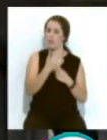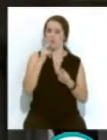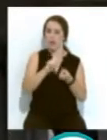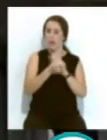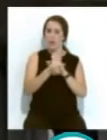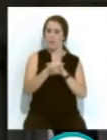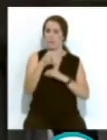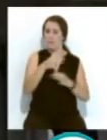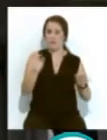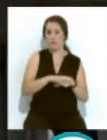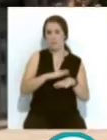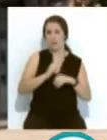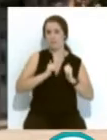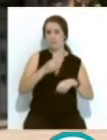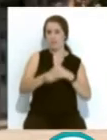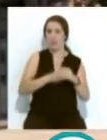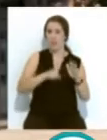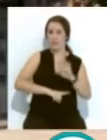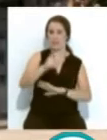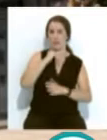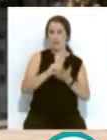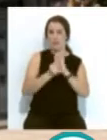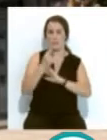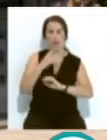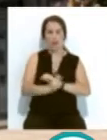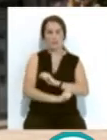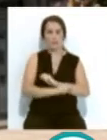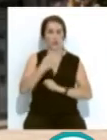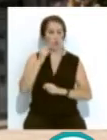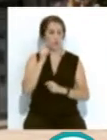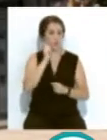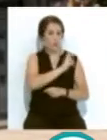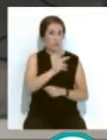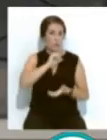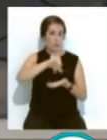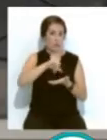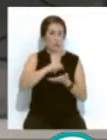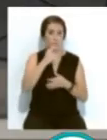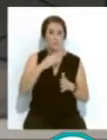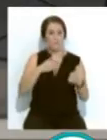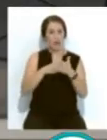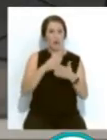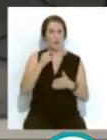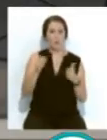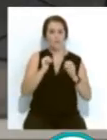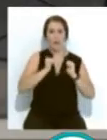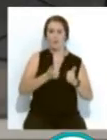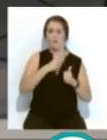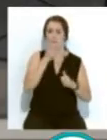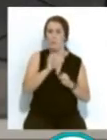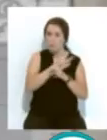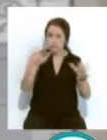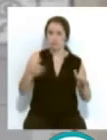cambio... perfecta para retomar el desarrollo del Plan Estratégico de Turismo de la Ciudad... ...que quedó paralizado en su avance por la